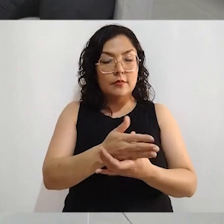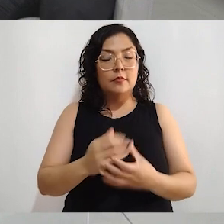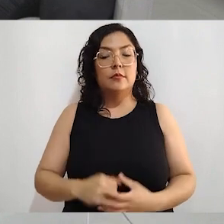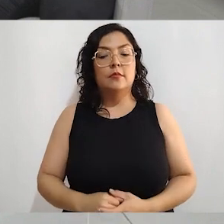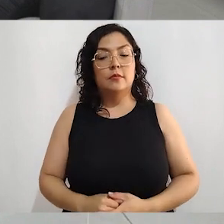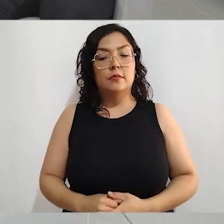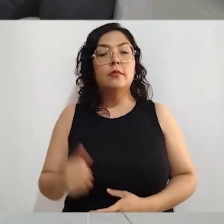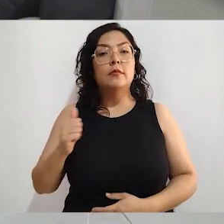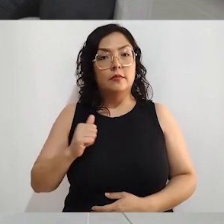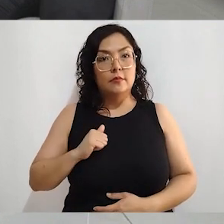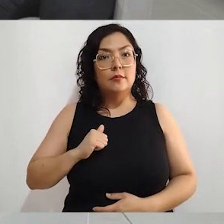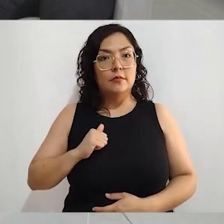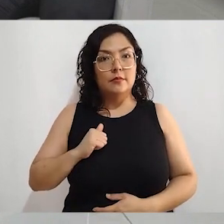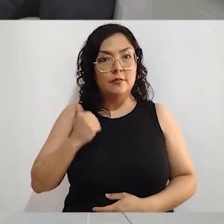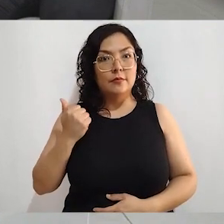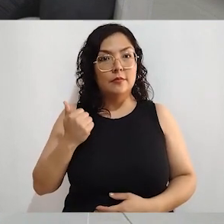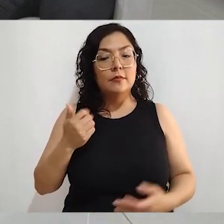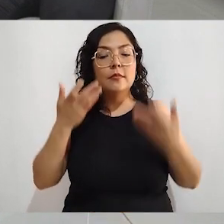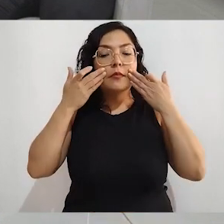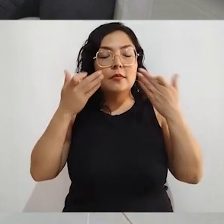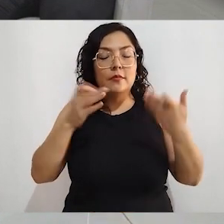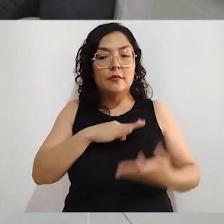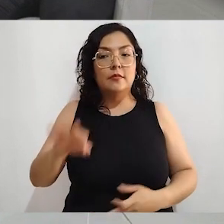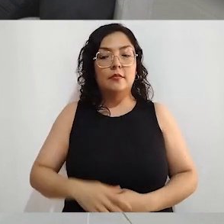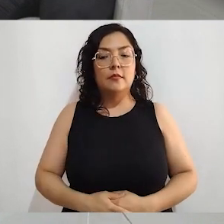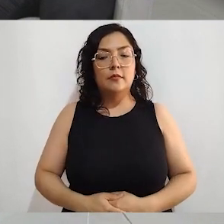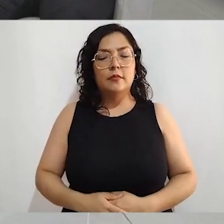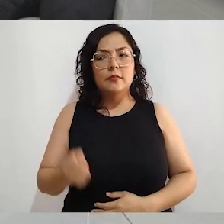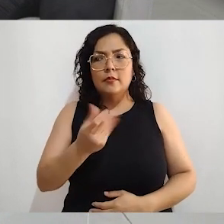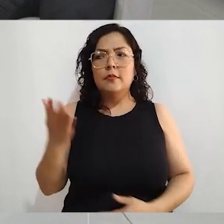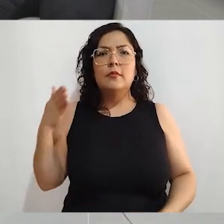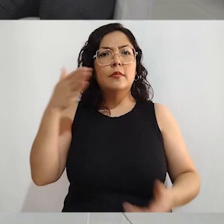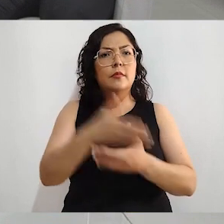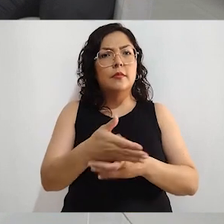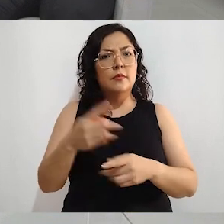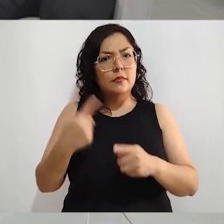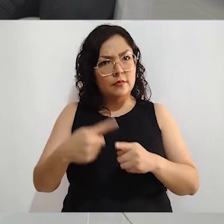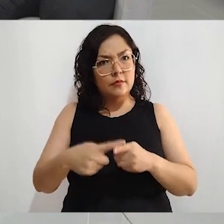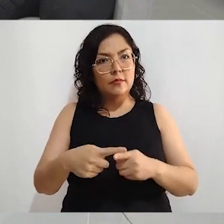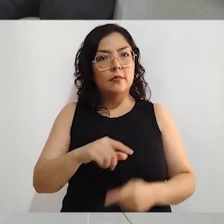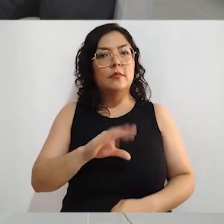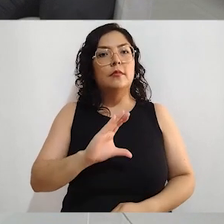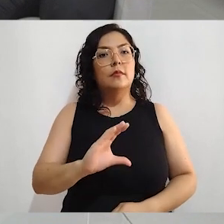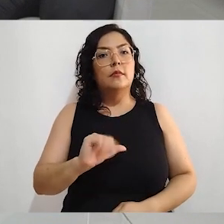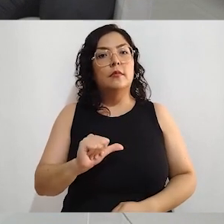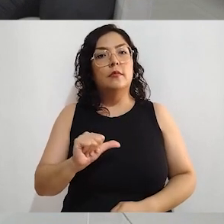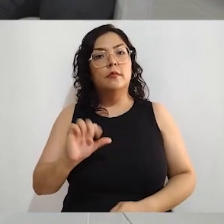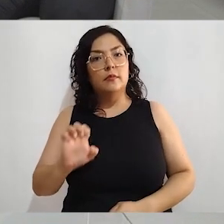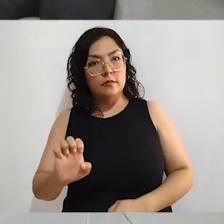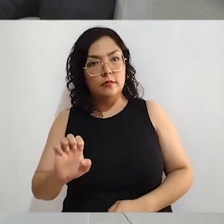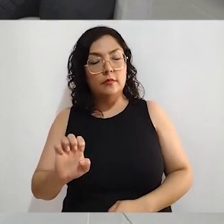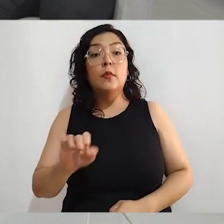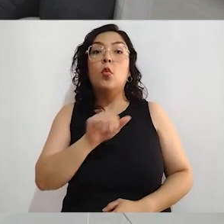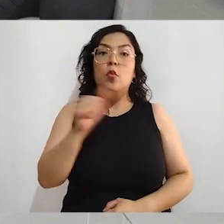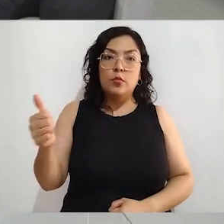quiero yo aprovechar para señalar particularmente un grupo que son los capacitadores asistentes electorales y